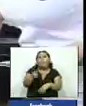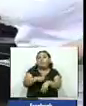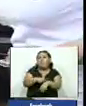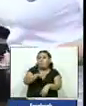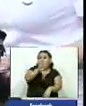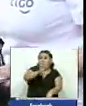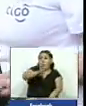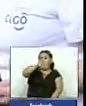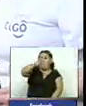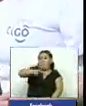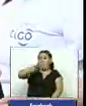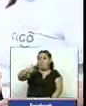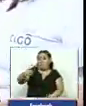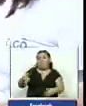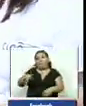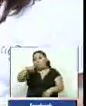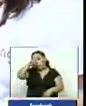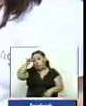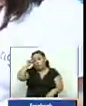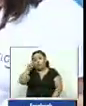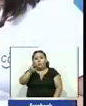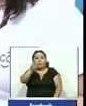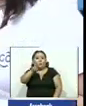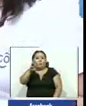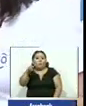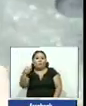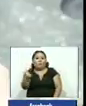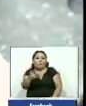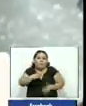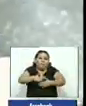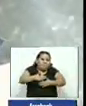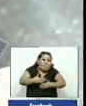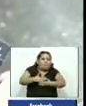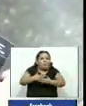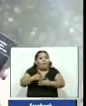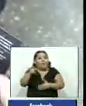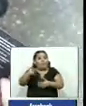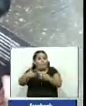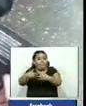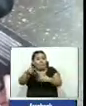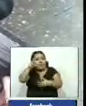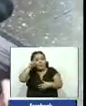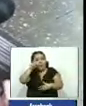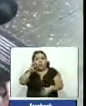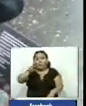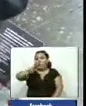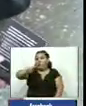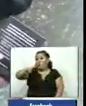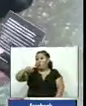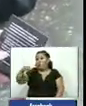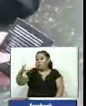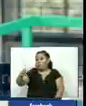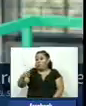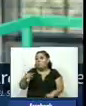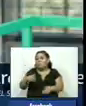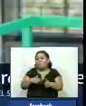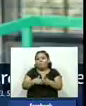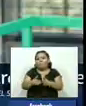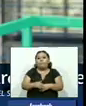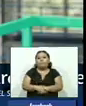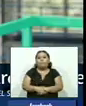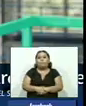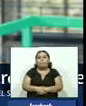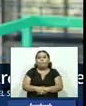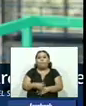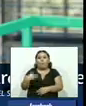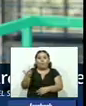meses y contó con el trabajo de 250 voluntarios de Tigo quienes dedicaron 2000 horas en esta iniciativa a través de nuestro